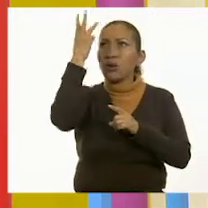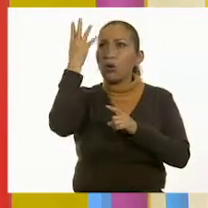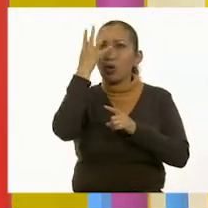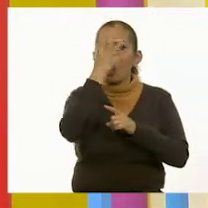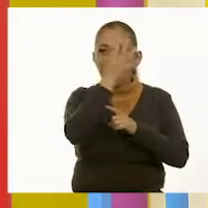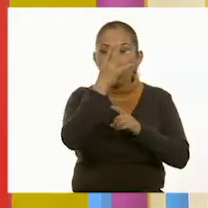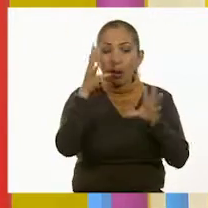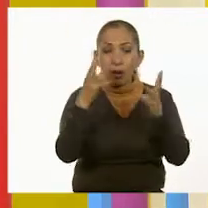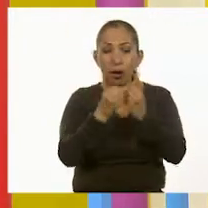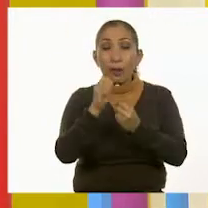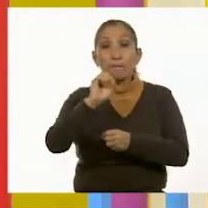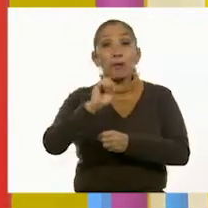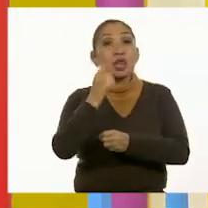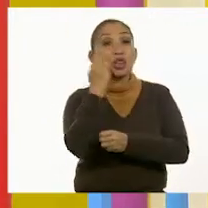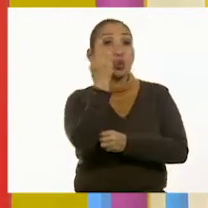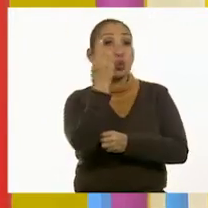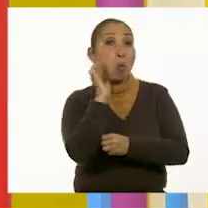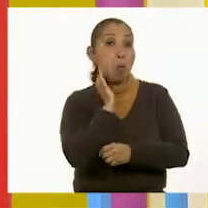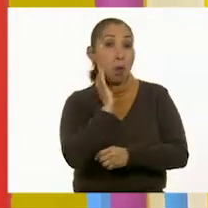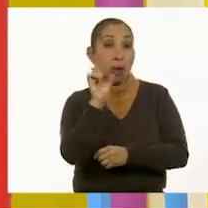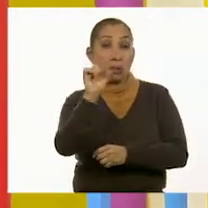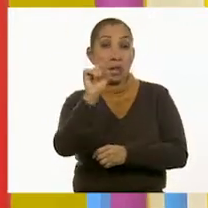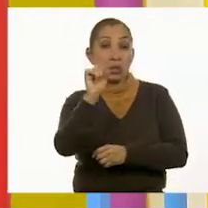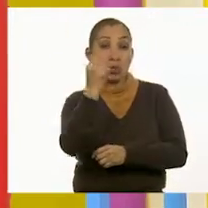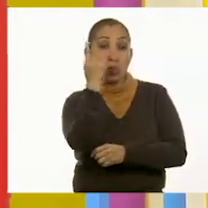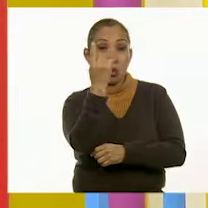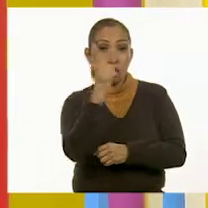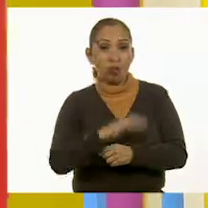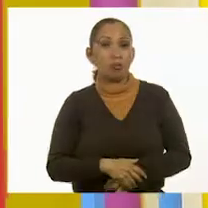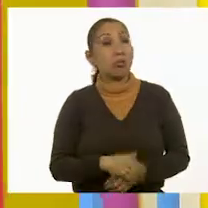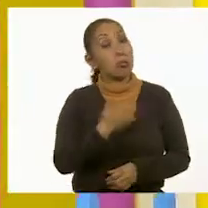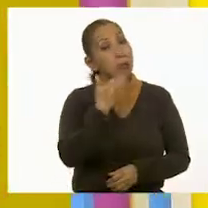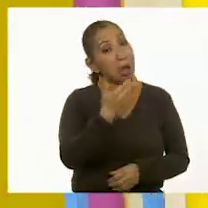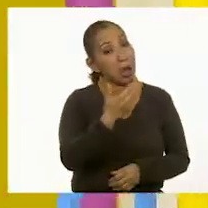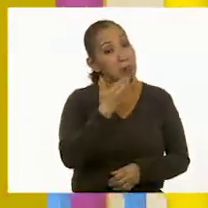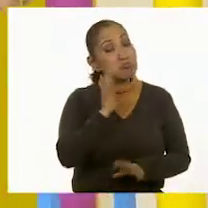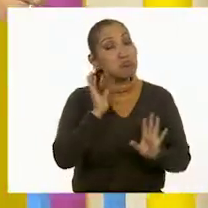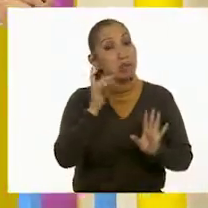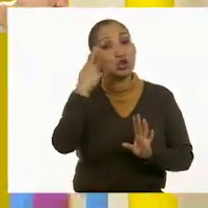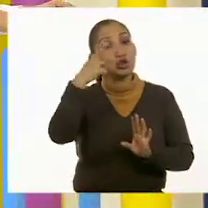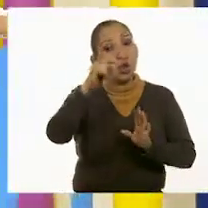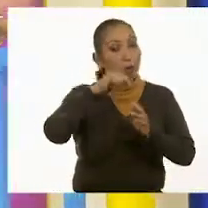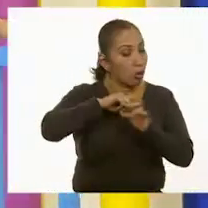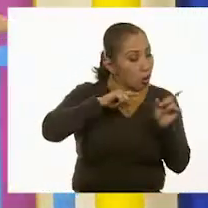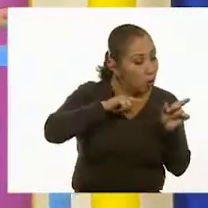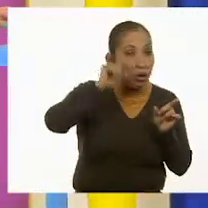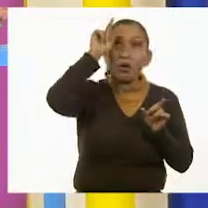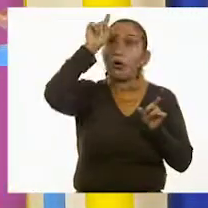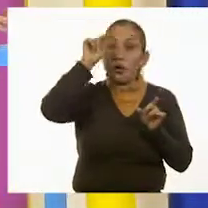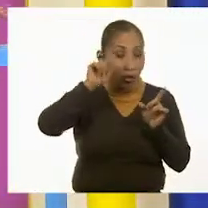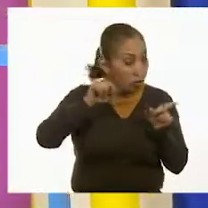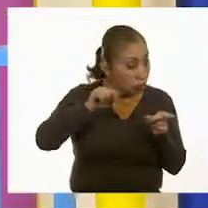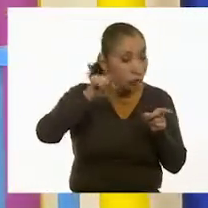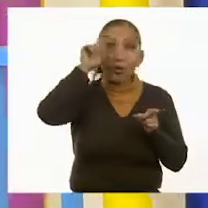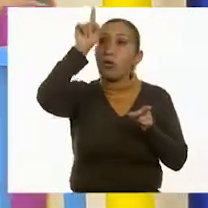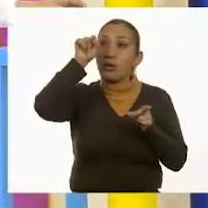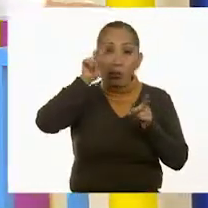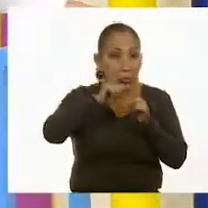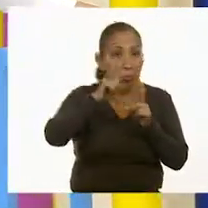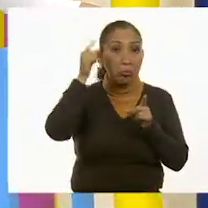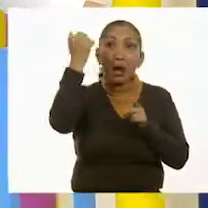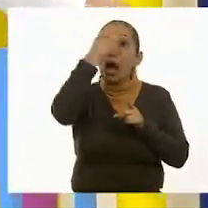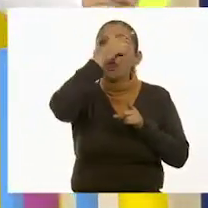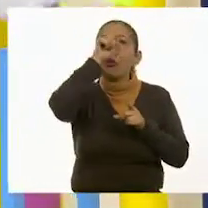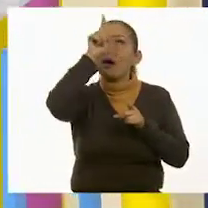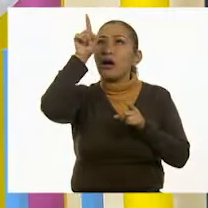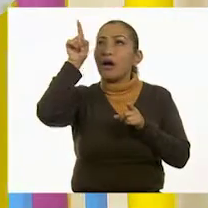21 palitos. Muy bien, Juan. Muy Él fue haciendo sus palitos y él terminó de hacer sus palitos y contó cada